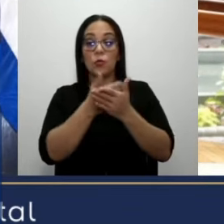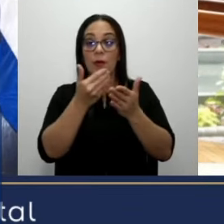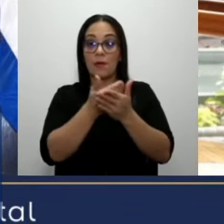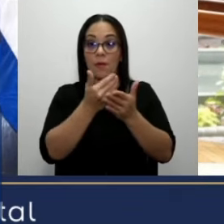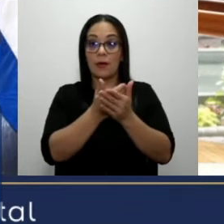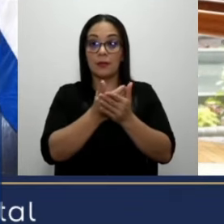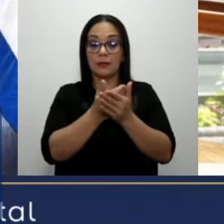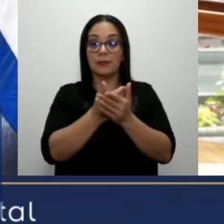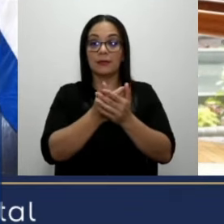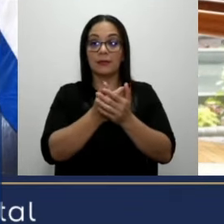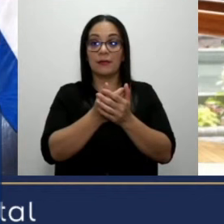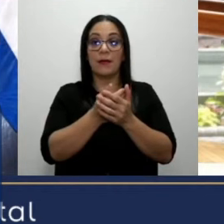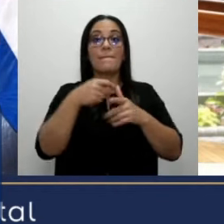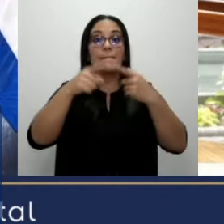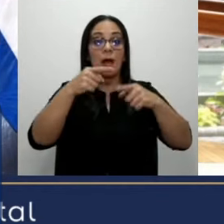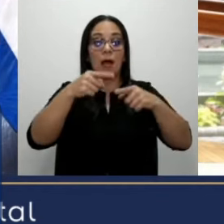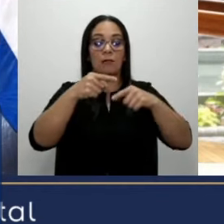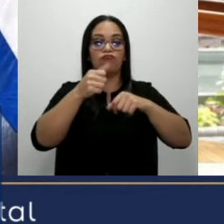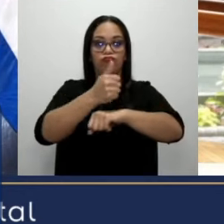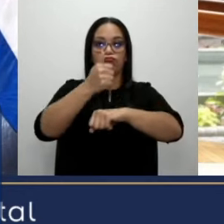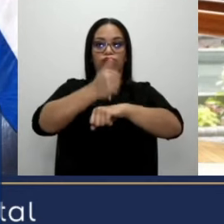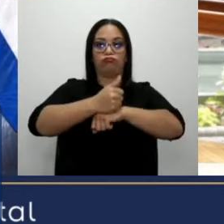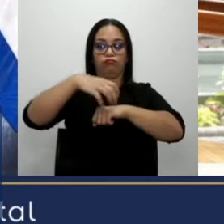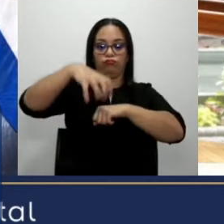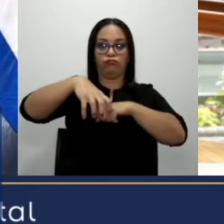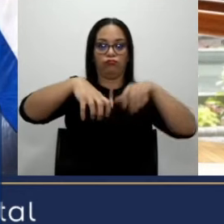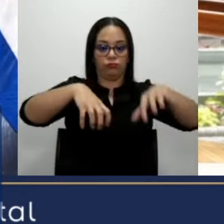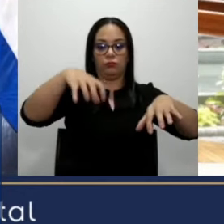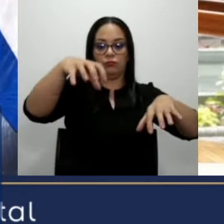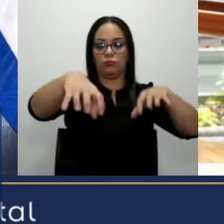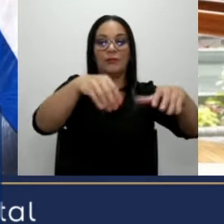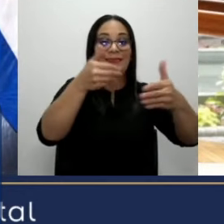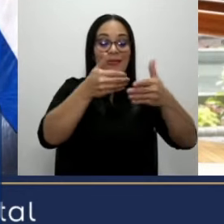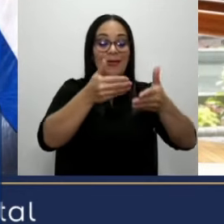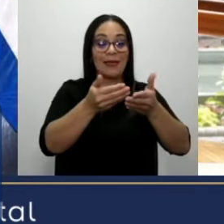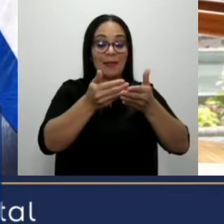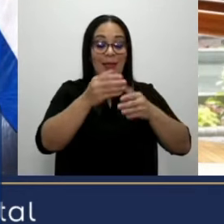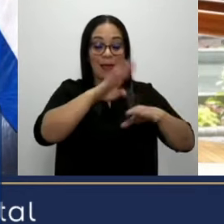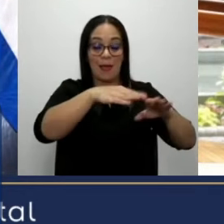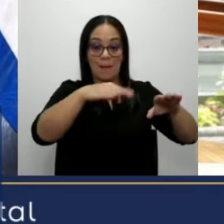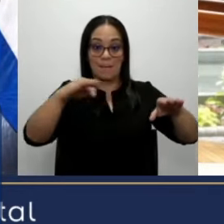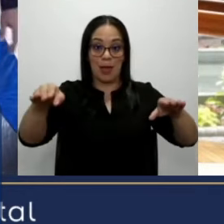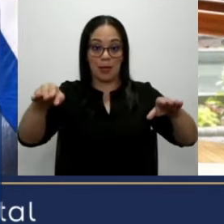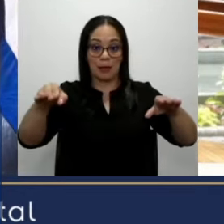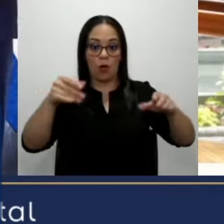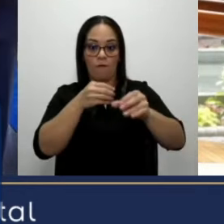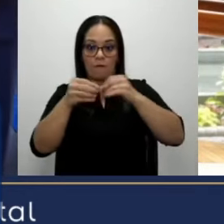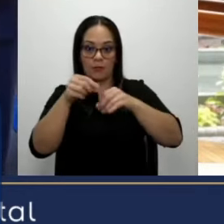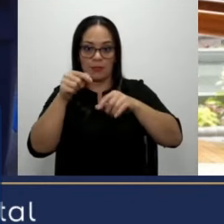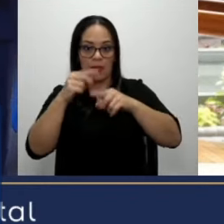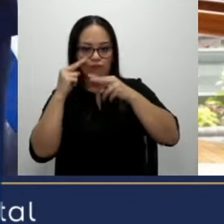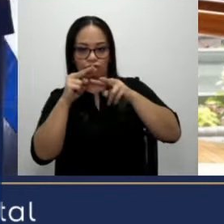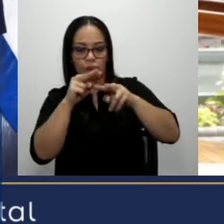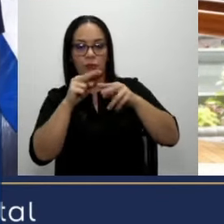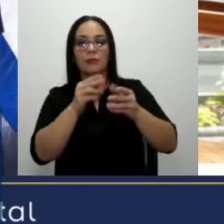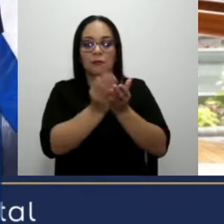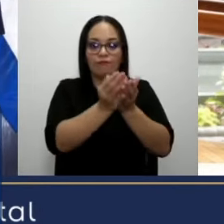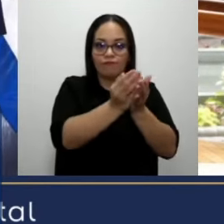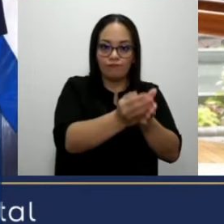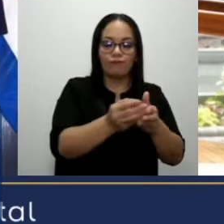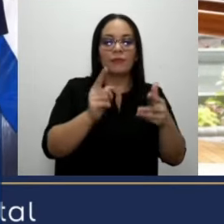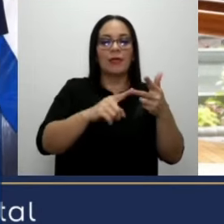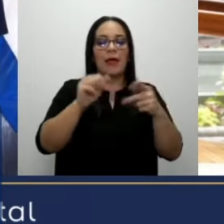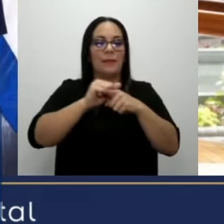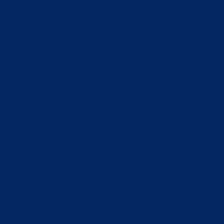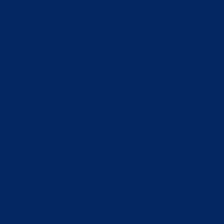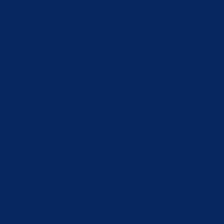en los muelles para la Guatacosta, nuevas embarcaciones, mantenimiento de la flota y capacitación para